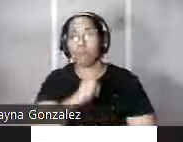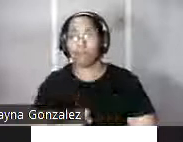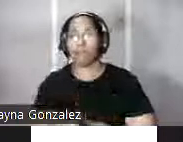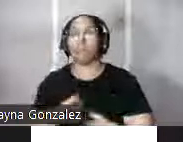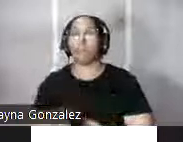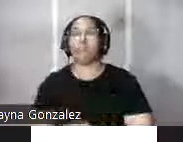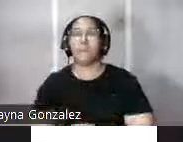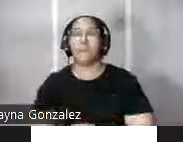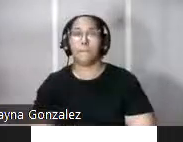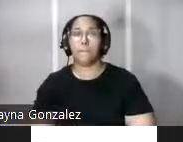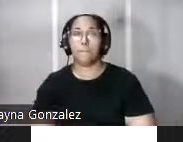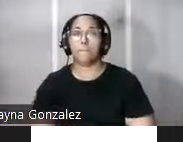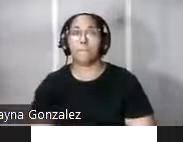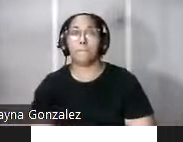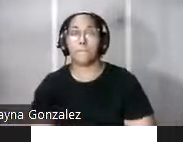que se encontraban